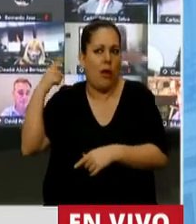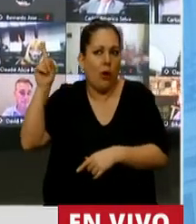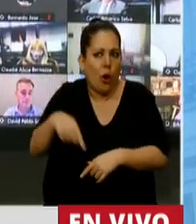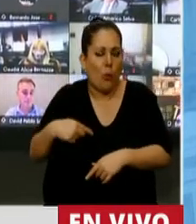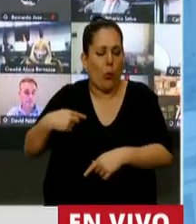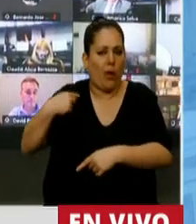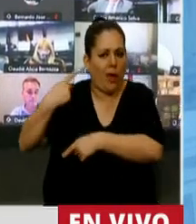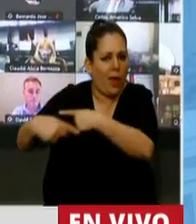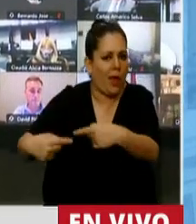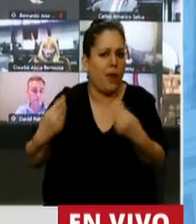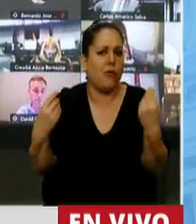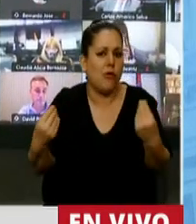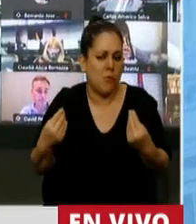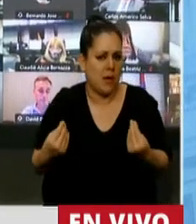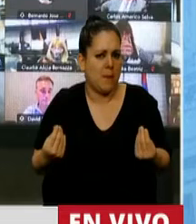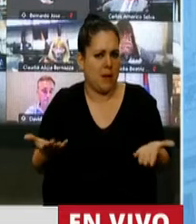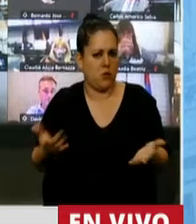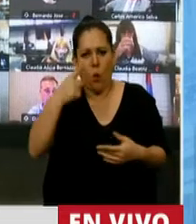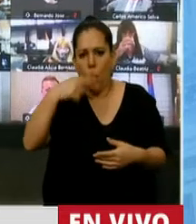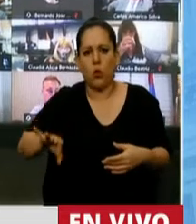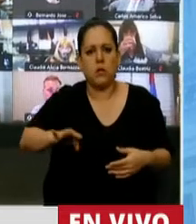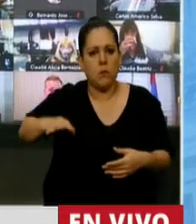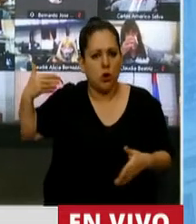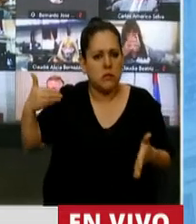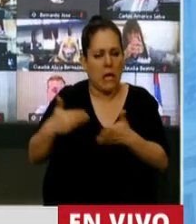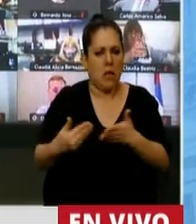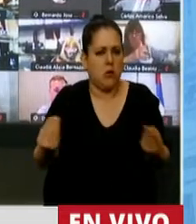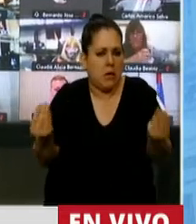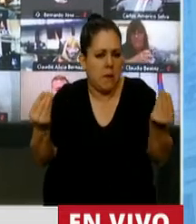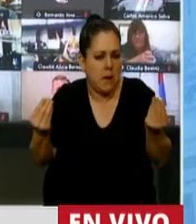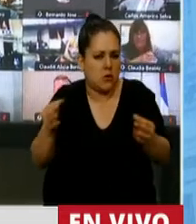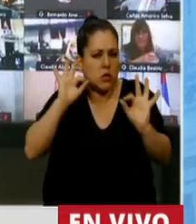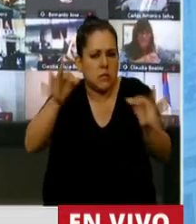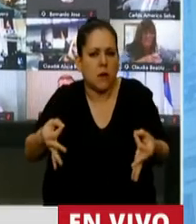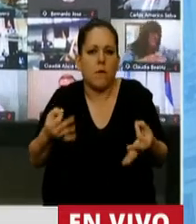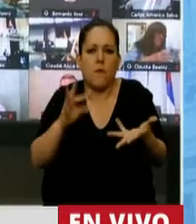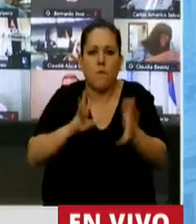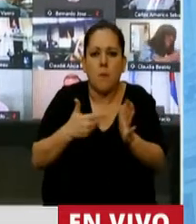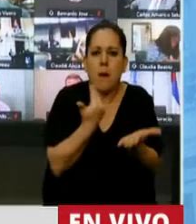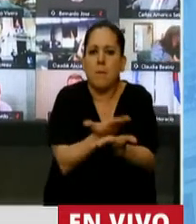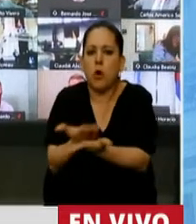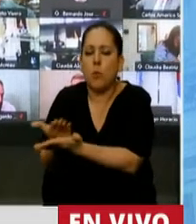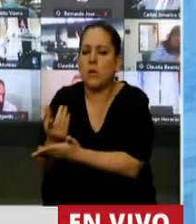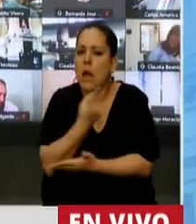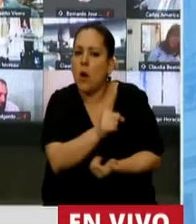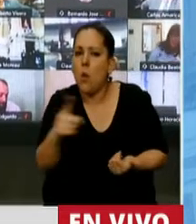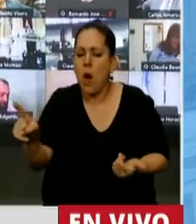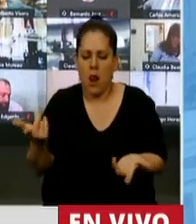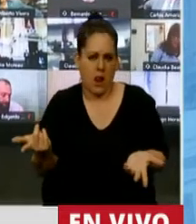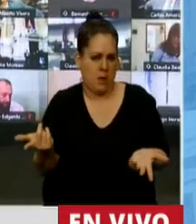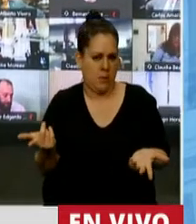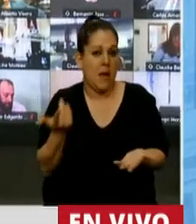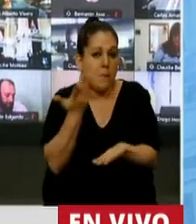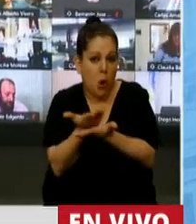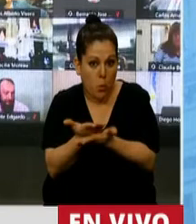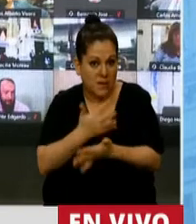qué sucedió en los últimos años, describir cuáles son los modelos que se propusieron, los que se proponen, y si lo propuesto